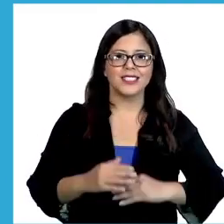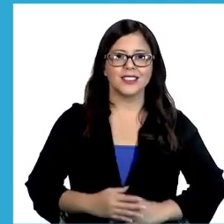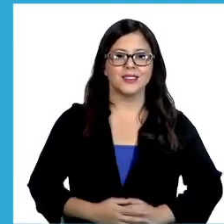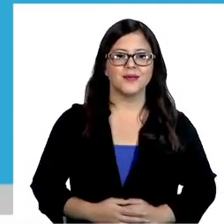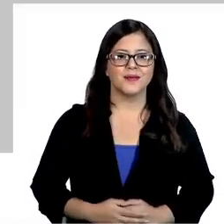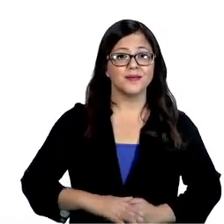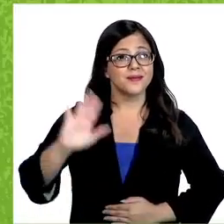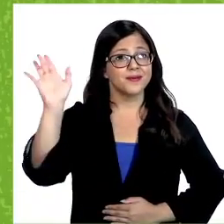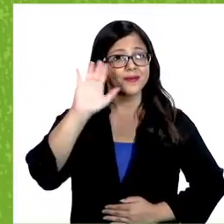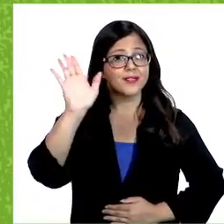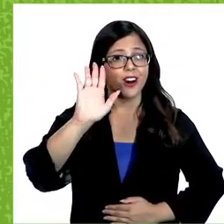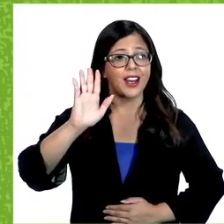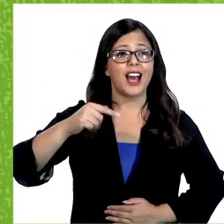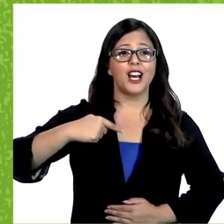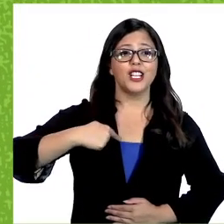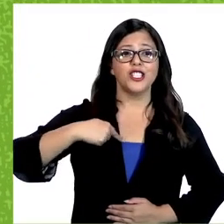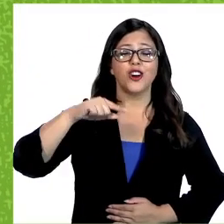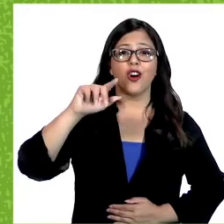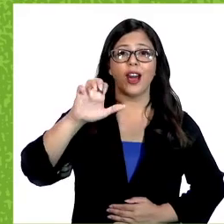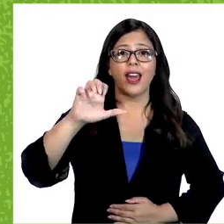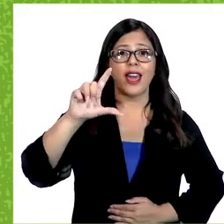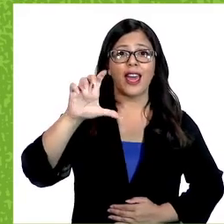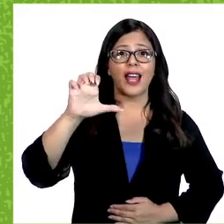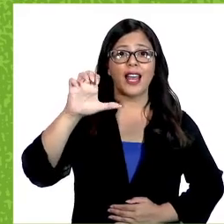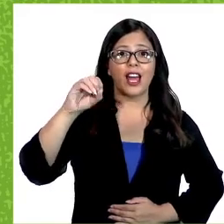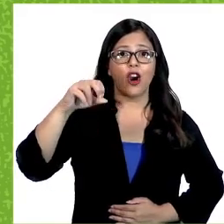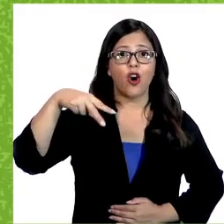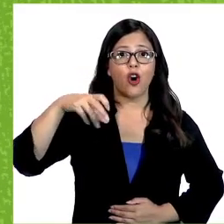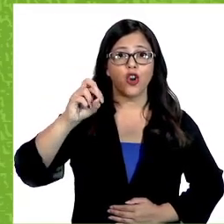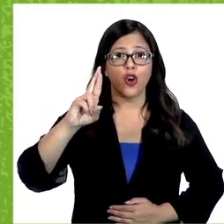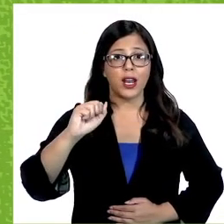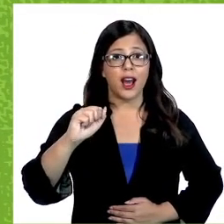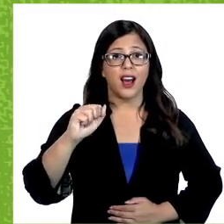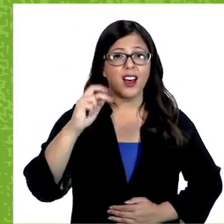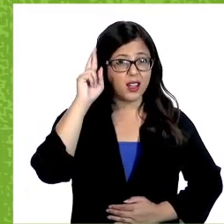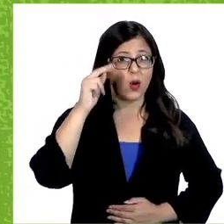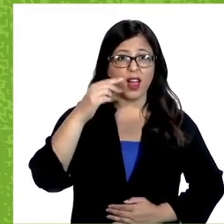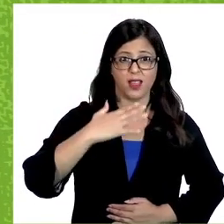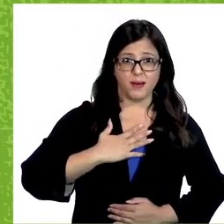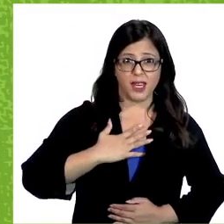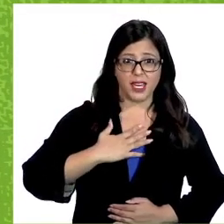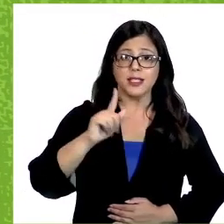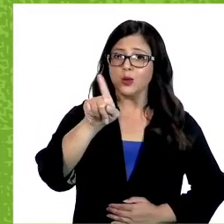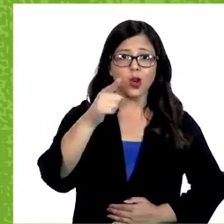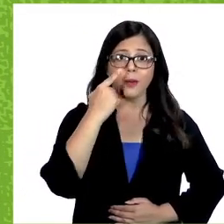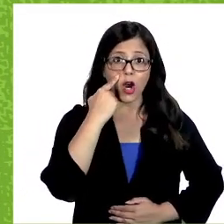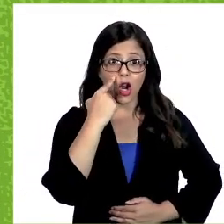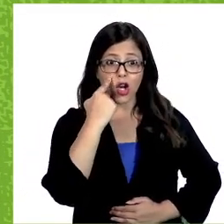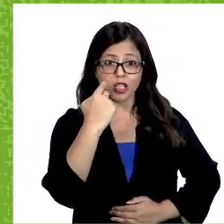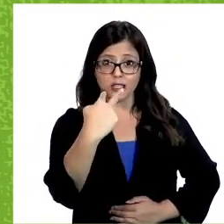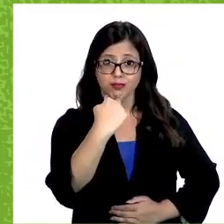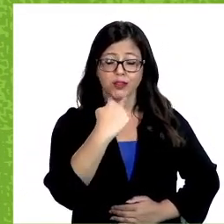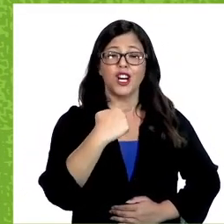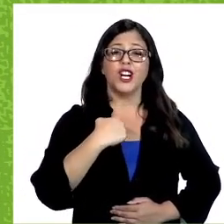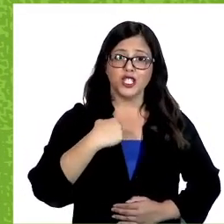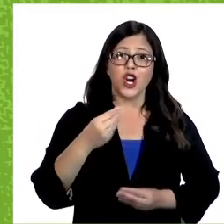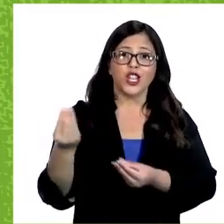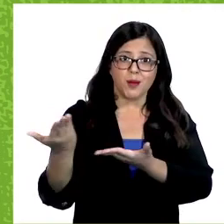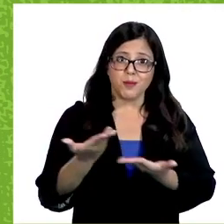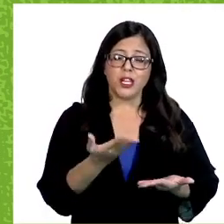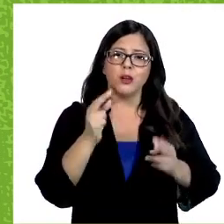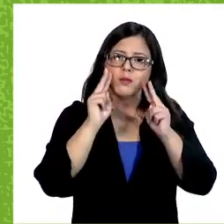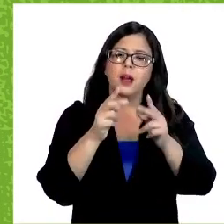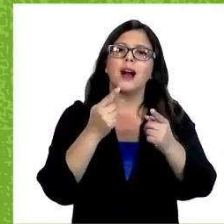niños y niñas. Hola, soy Eleonora. ¿Te acuerdas de mí? Si aún no me conoces, te